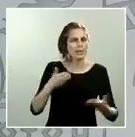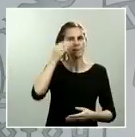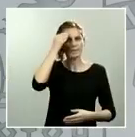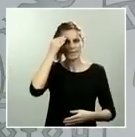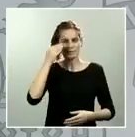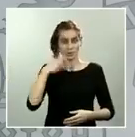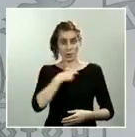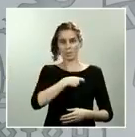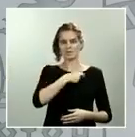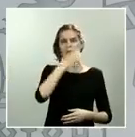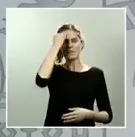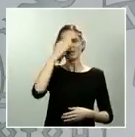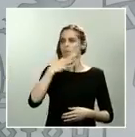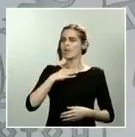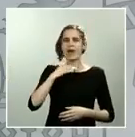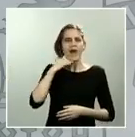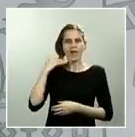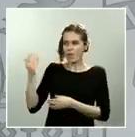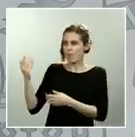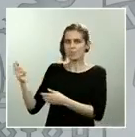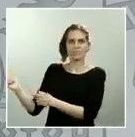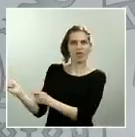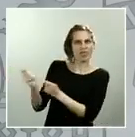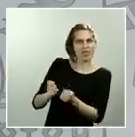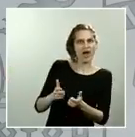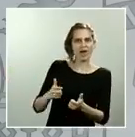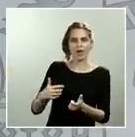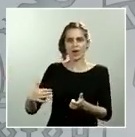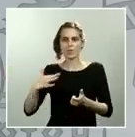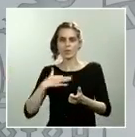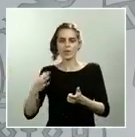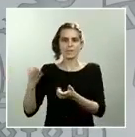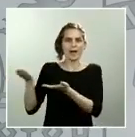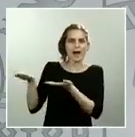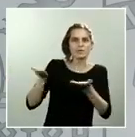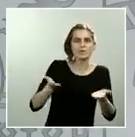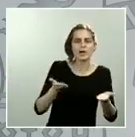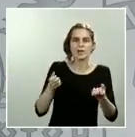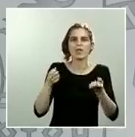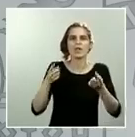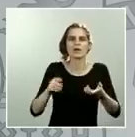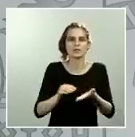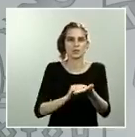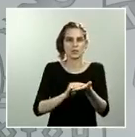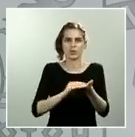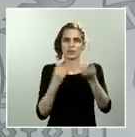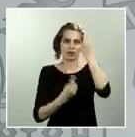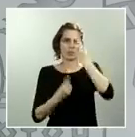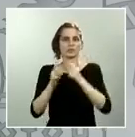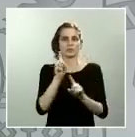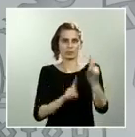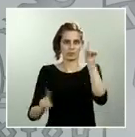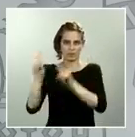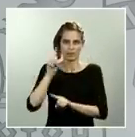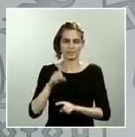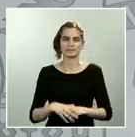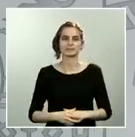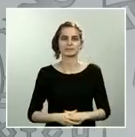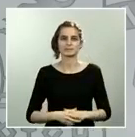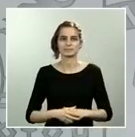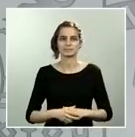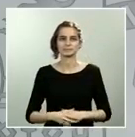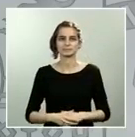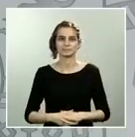que pueda dar luz o que pueda alumbrar alguna solución a alguno de los problemas que se puedan tener planteados. Por tanto, creo que esa